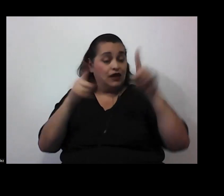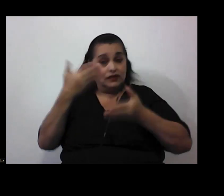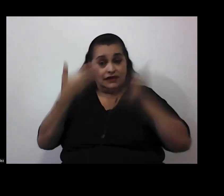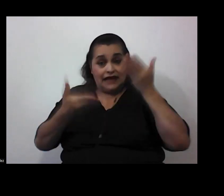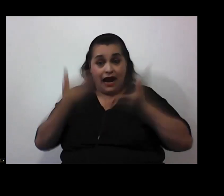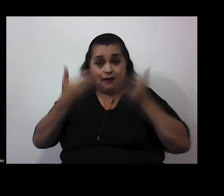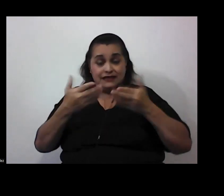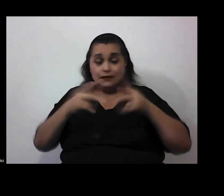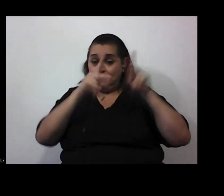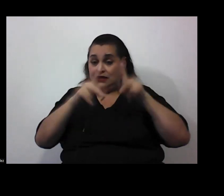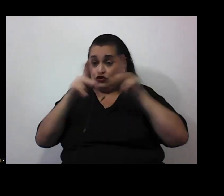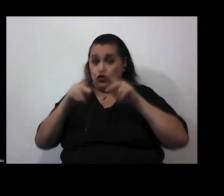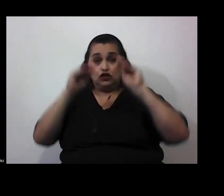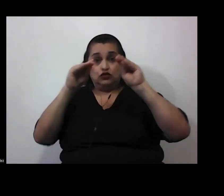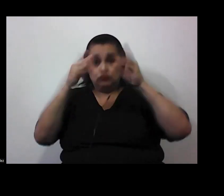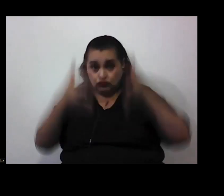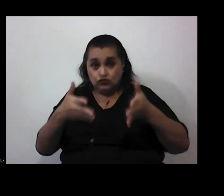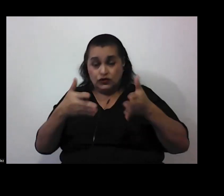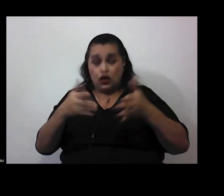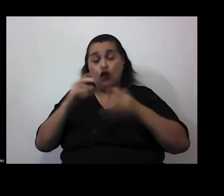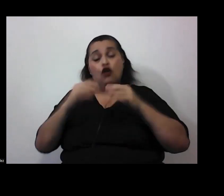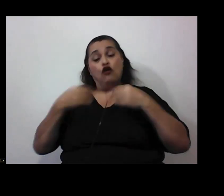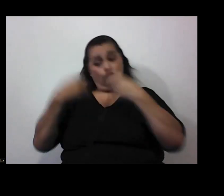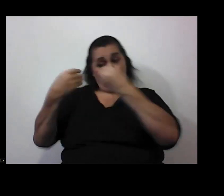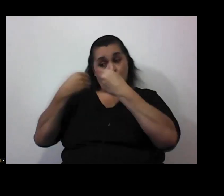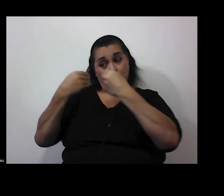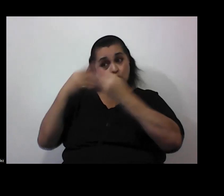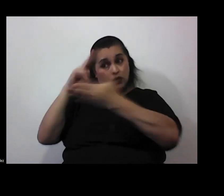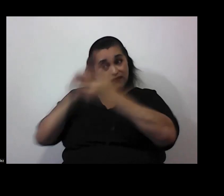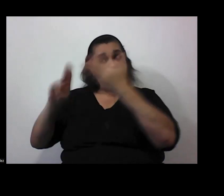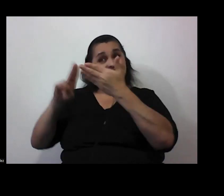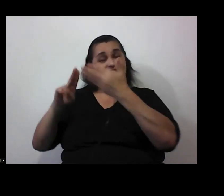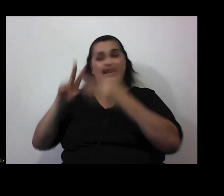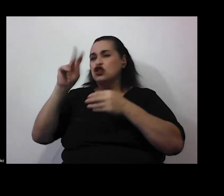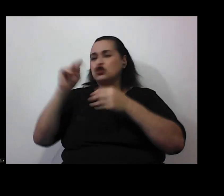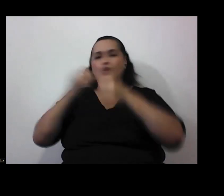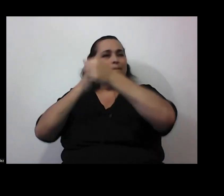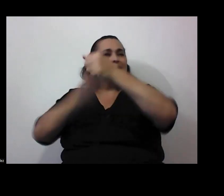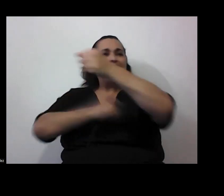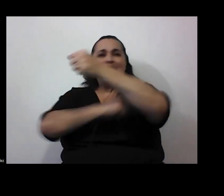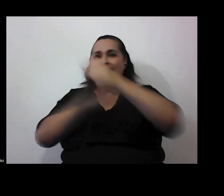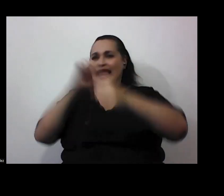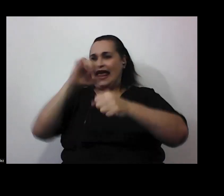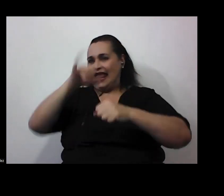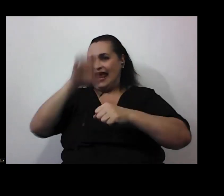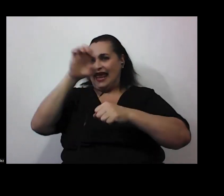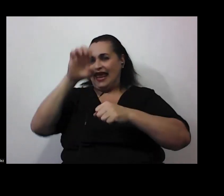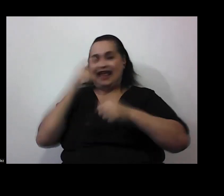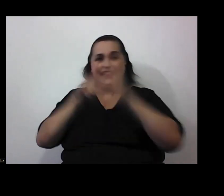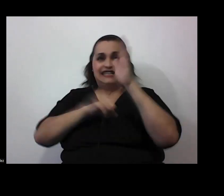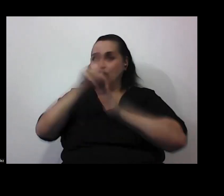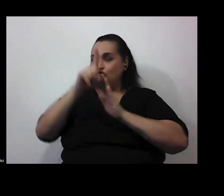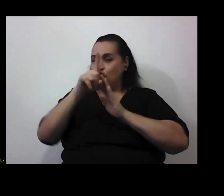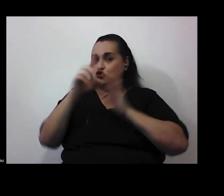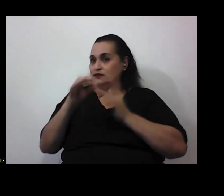personas docentes en nuestra formación universitaria no fue un un pilar o un un eje que se desarrollara particularmente de